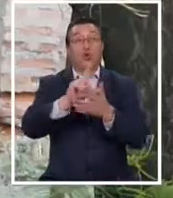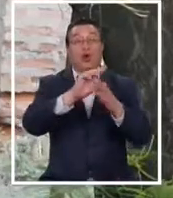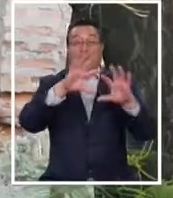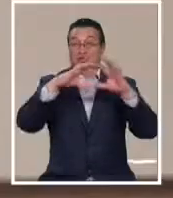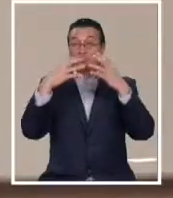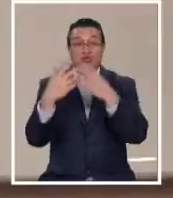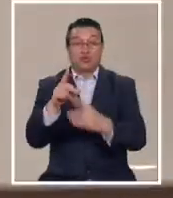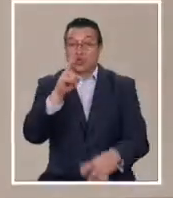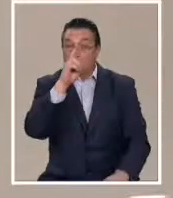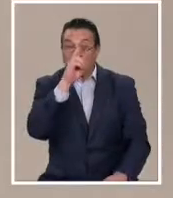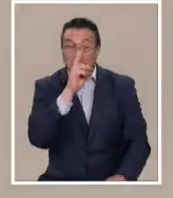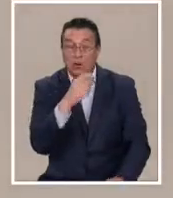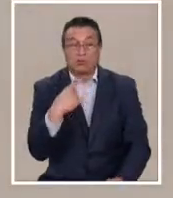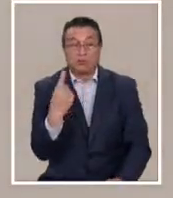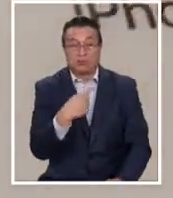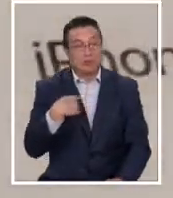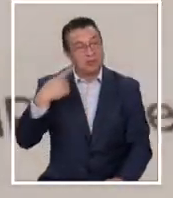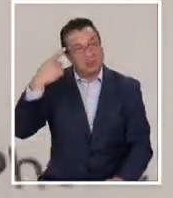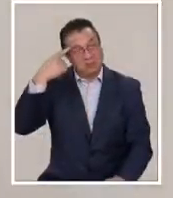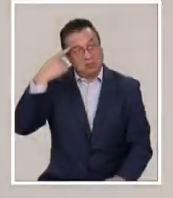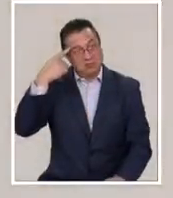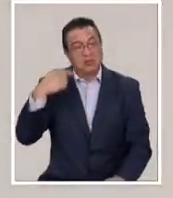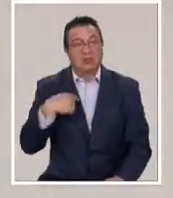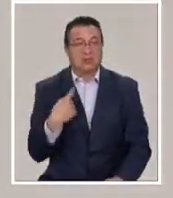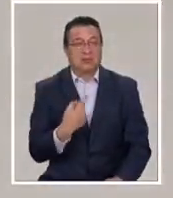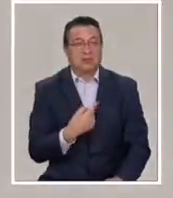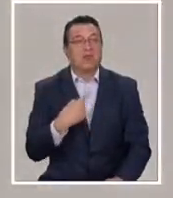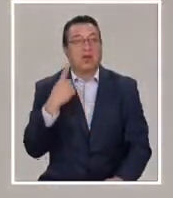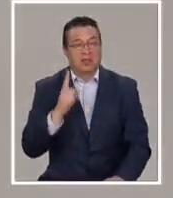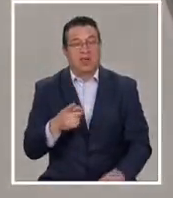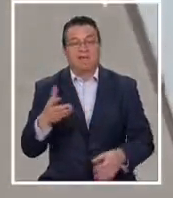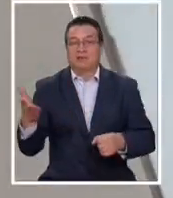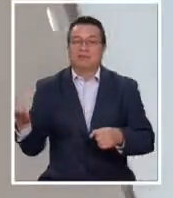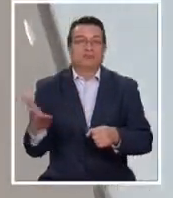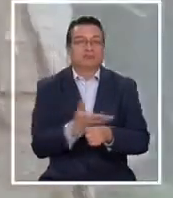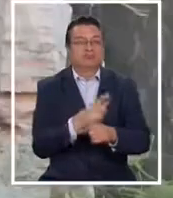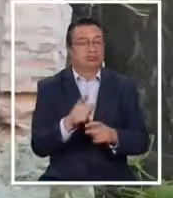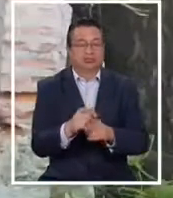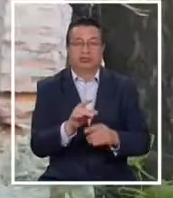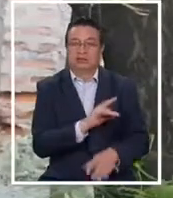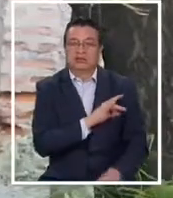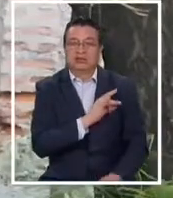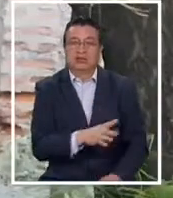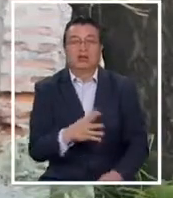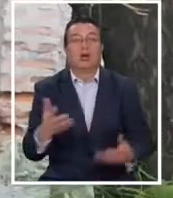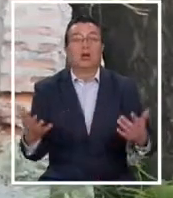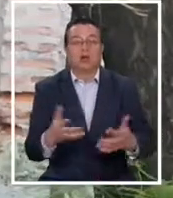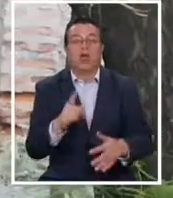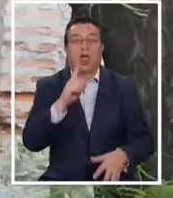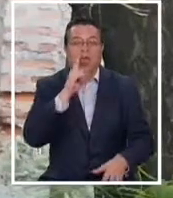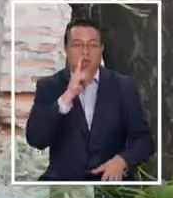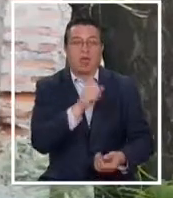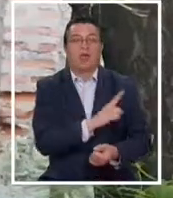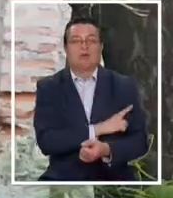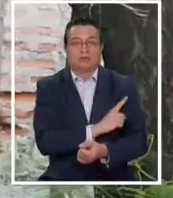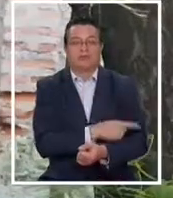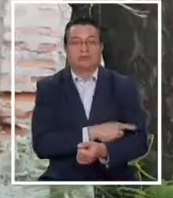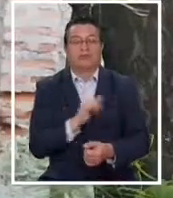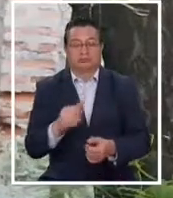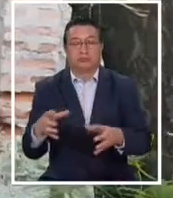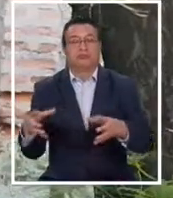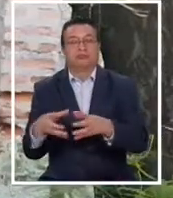haciendo lo mismo. Nosotros pensamos que esto había que radicarlo en los tribunales chilenos, porque tenían facultades y la